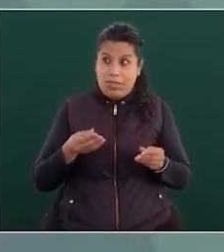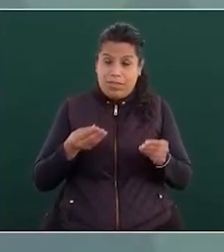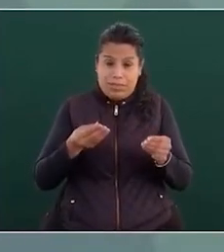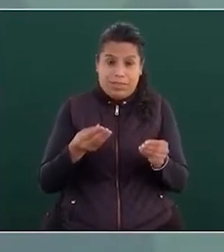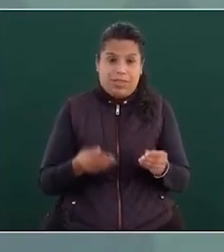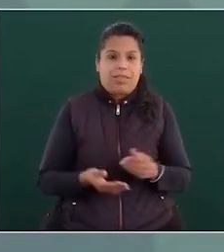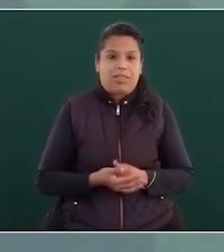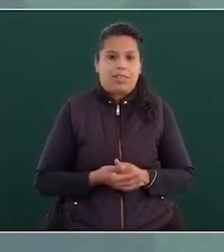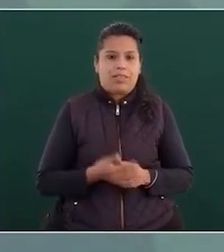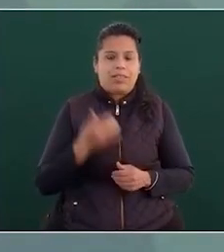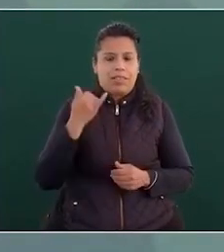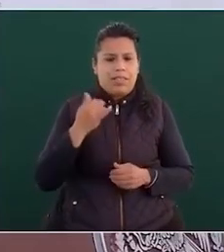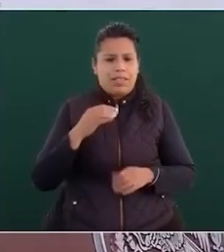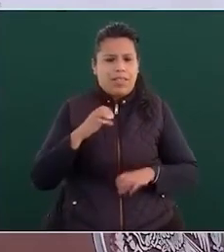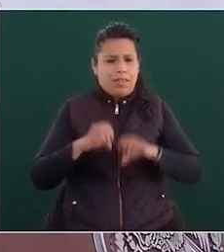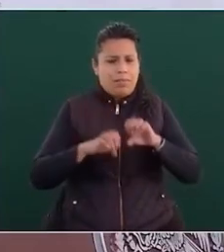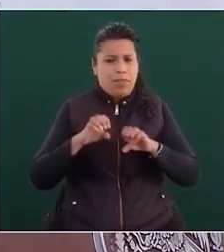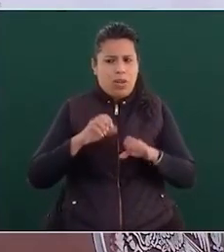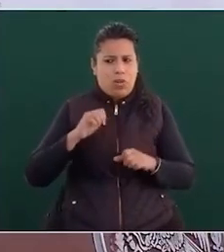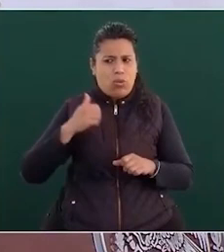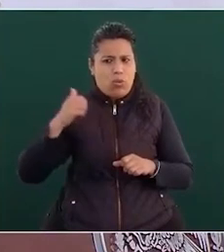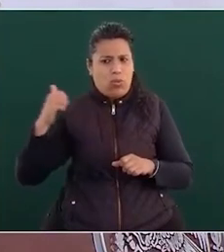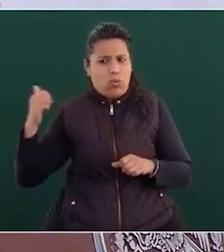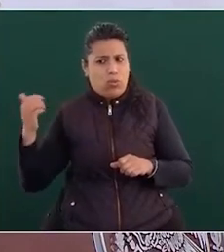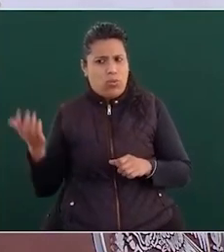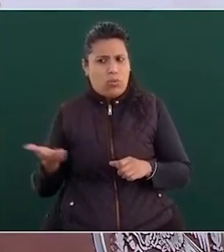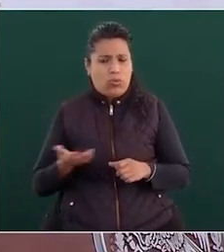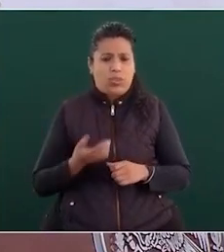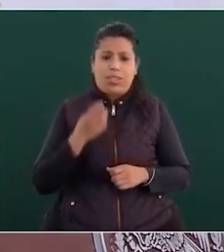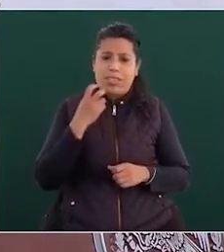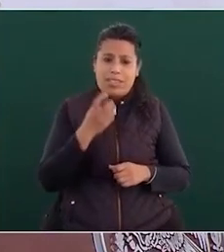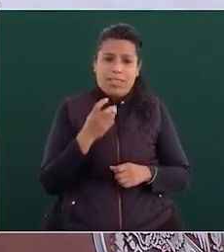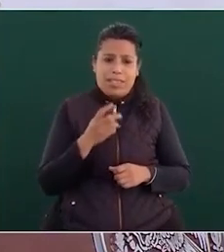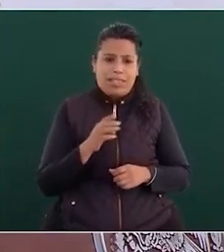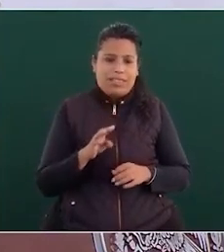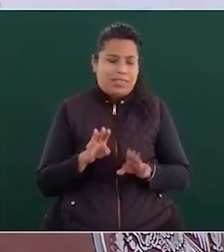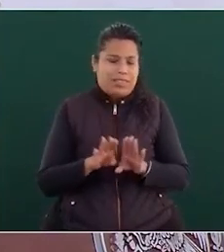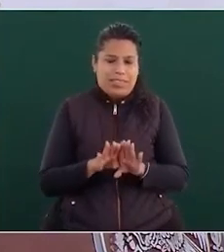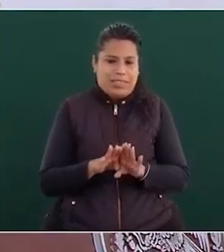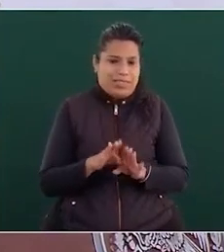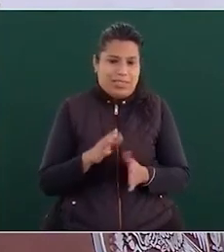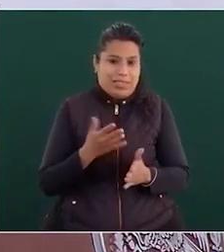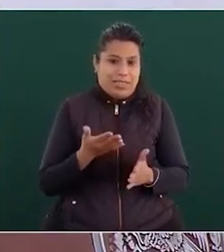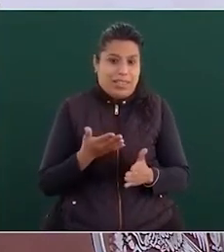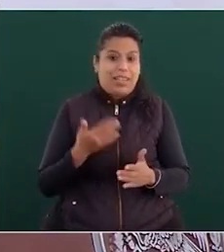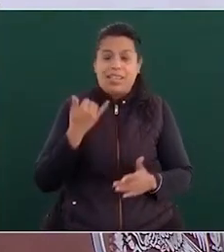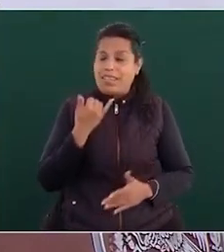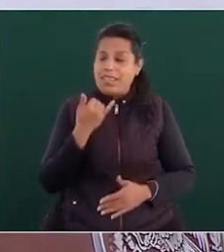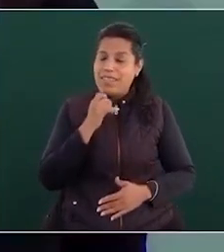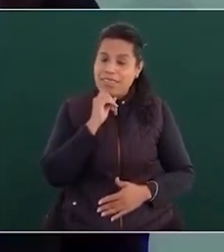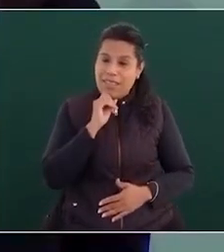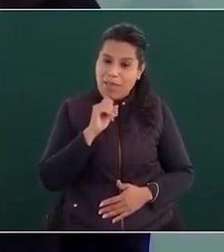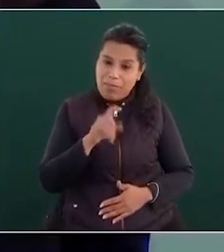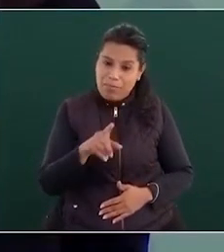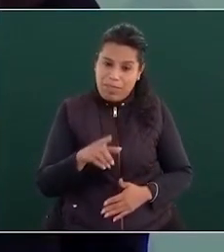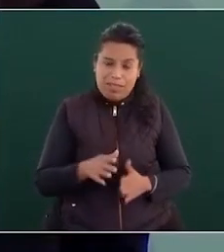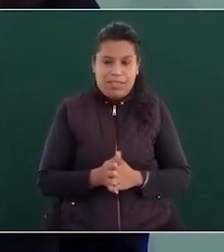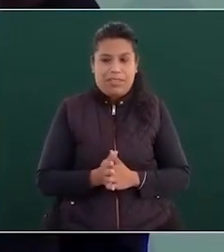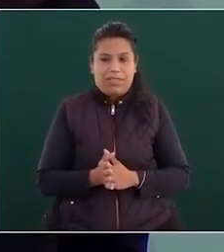a empresas extranjeras entonces es conservadurismo y también el conservadurismo